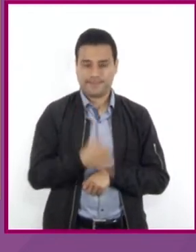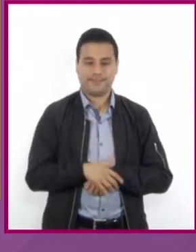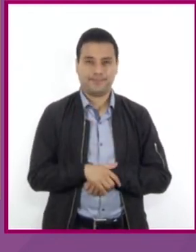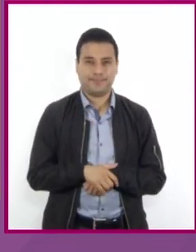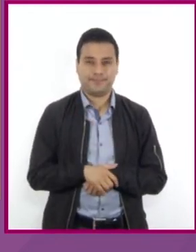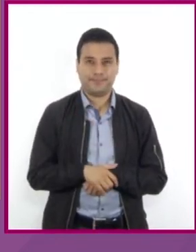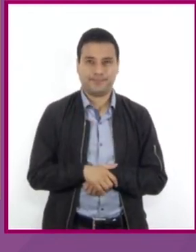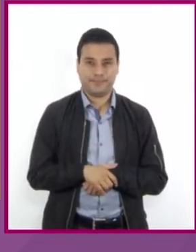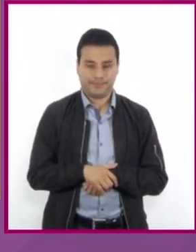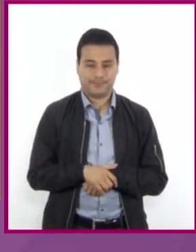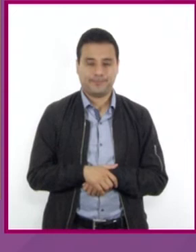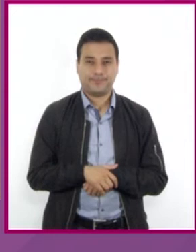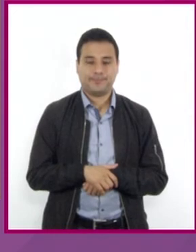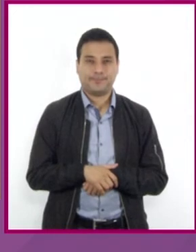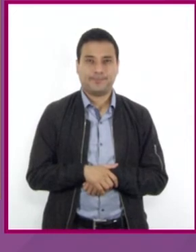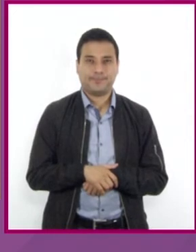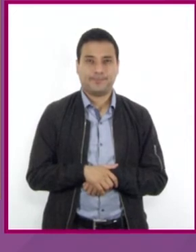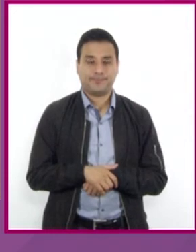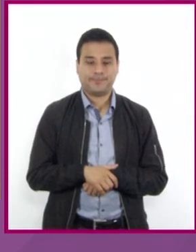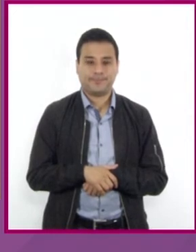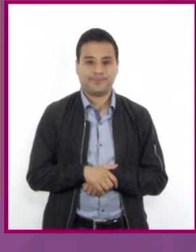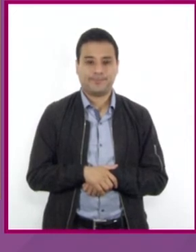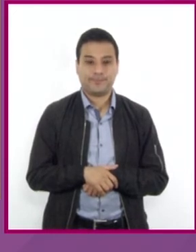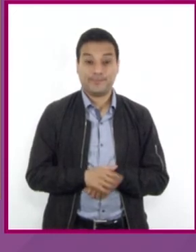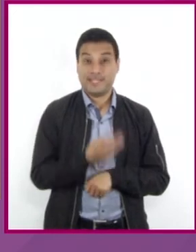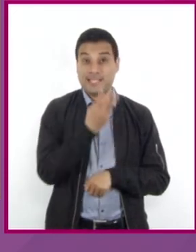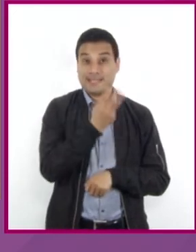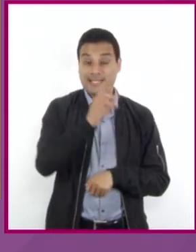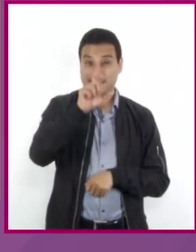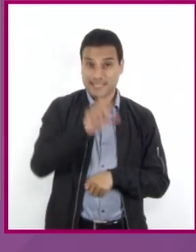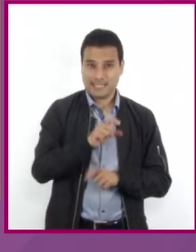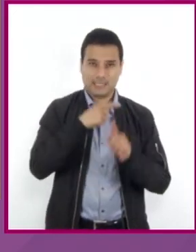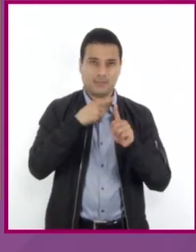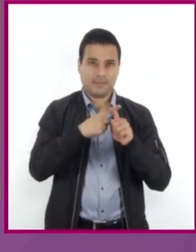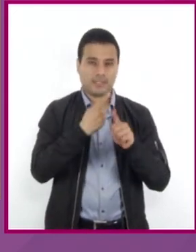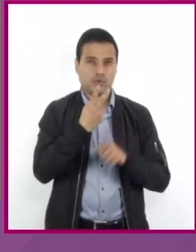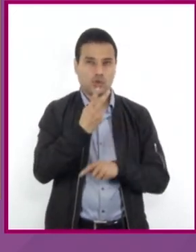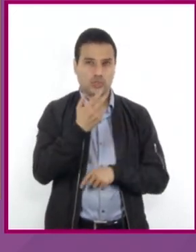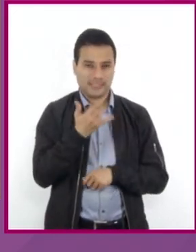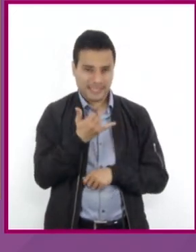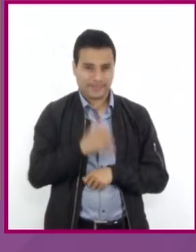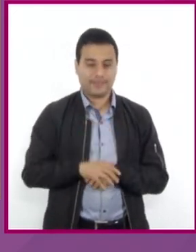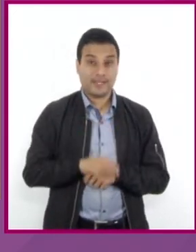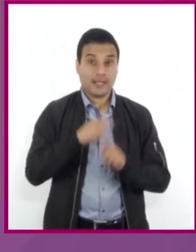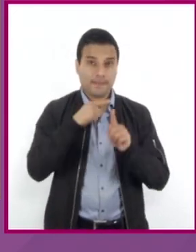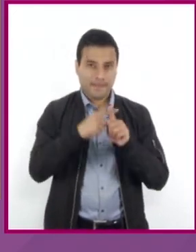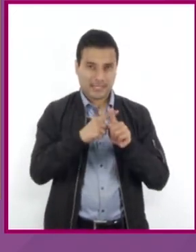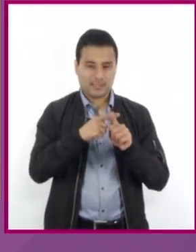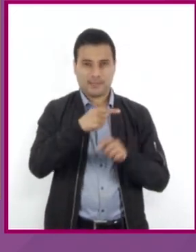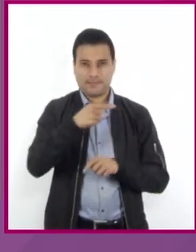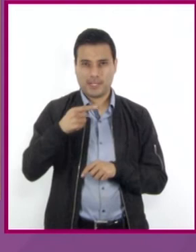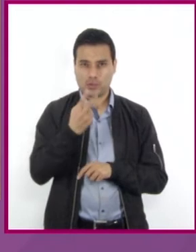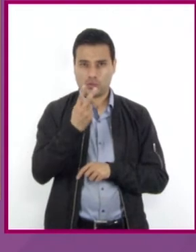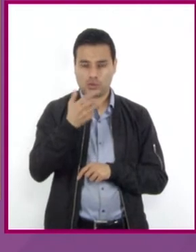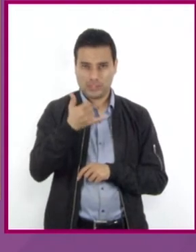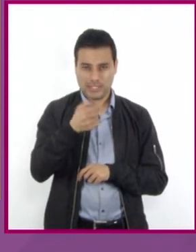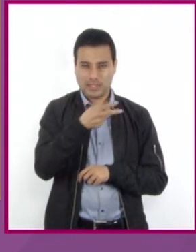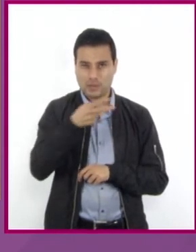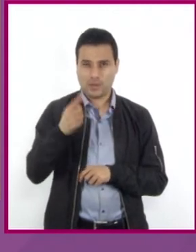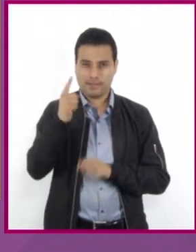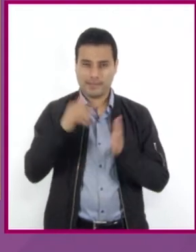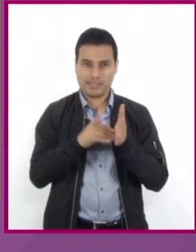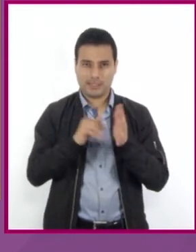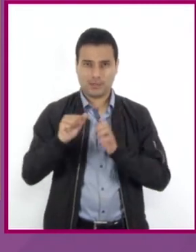miembros de la igualdad. 3X más 2Y más 2Y negativo que es igual a 1